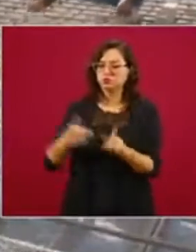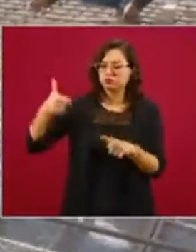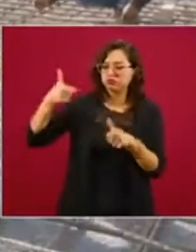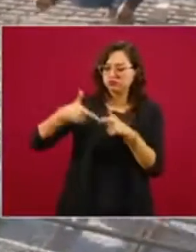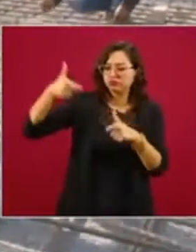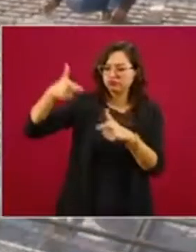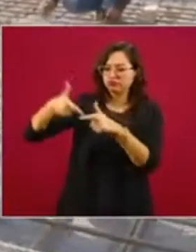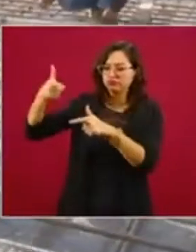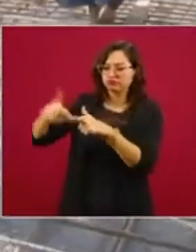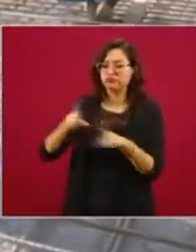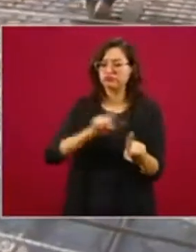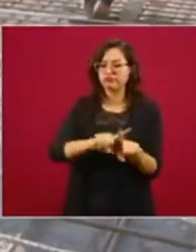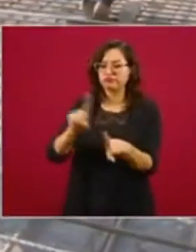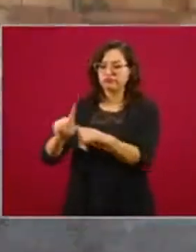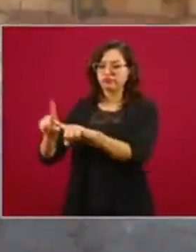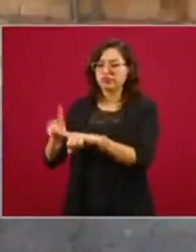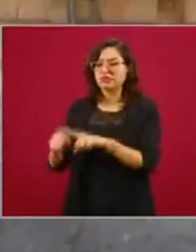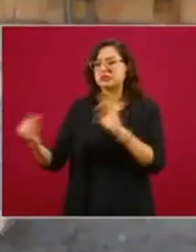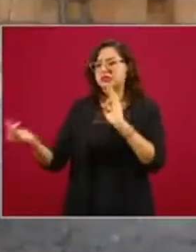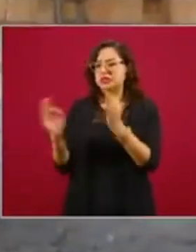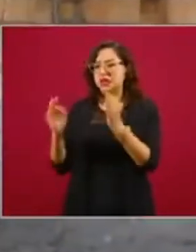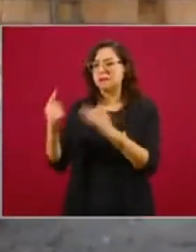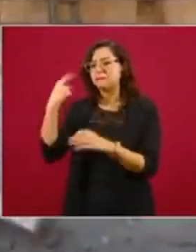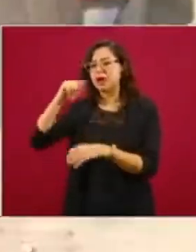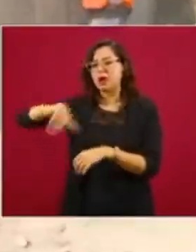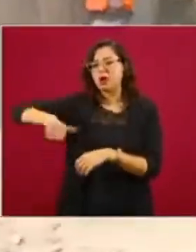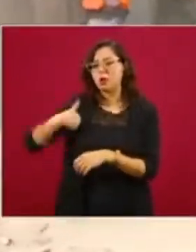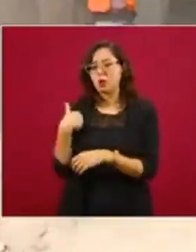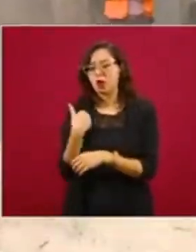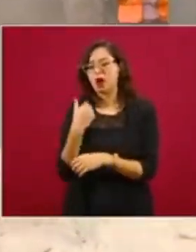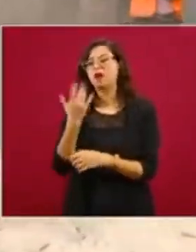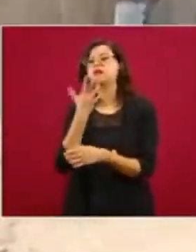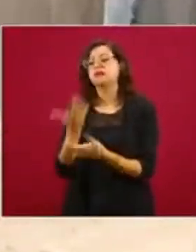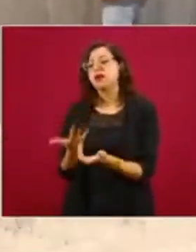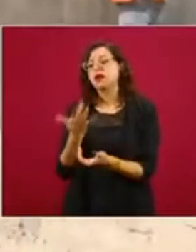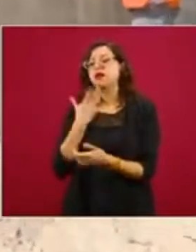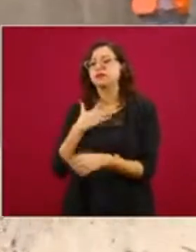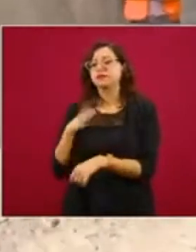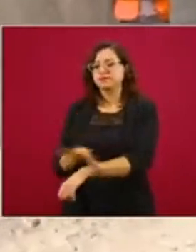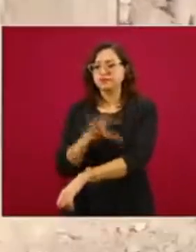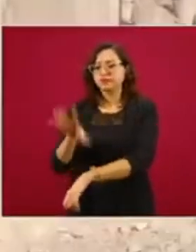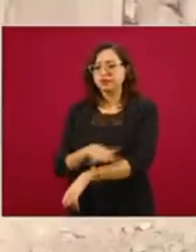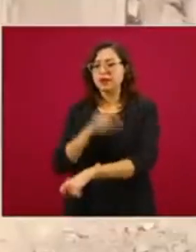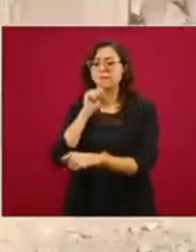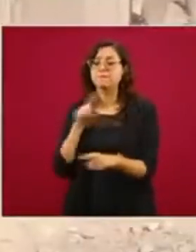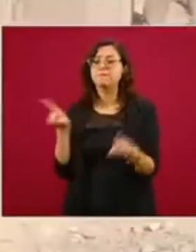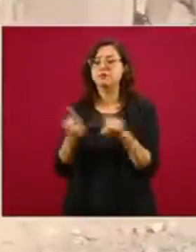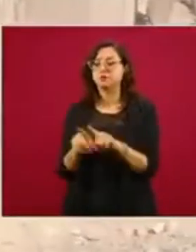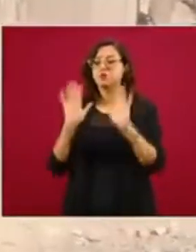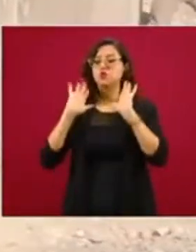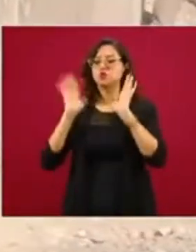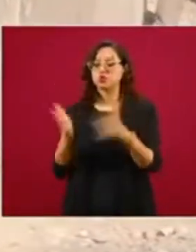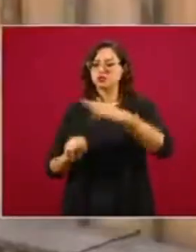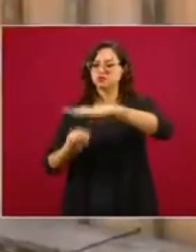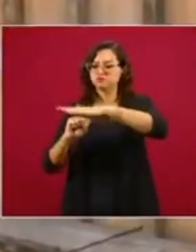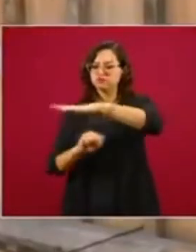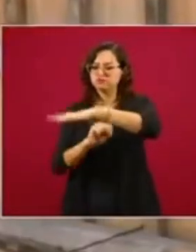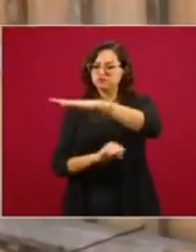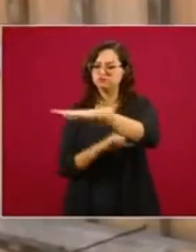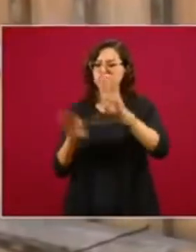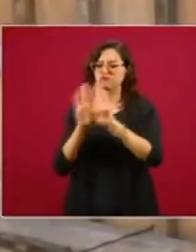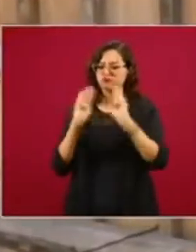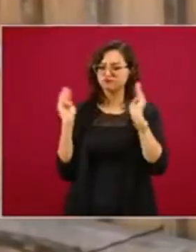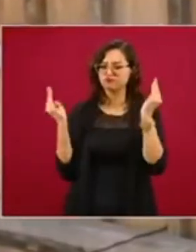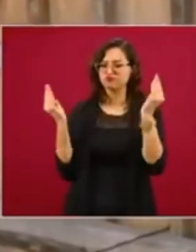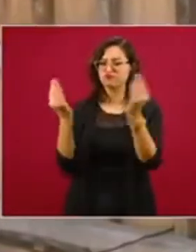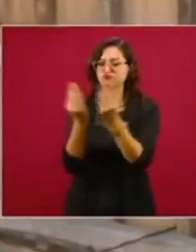verticales atmosféricos de combustible, así como el colado de concreto premezclado en losas de cimentación y en muros de contención.